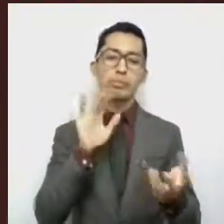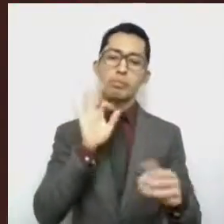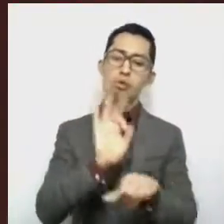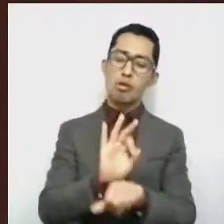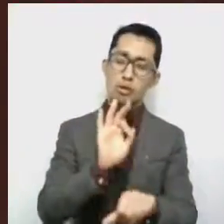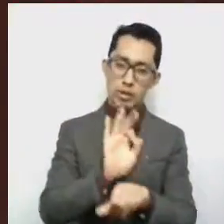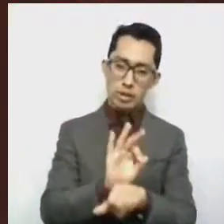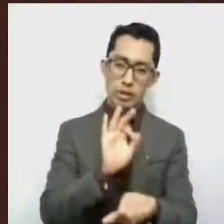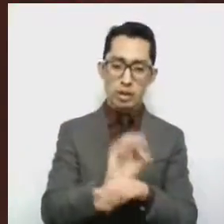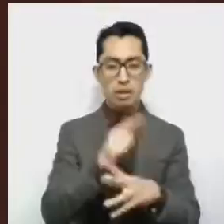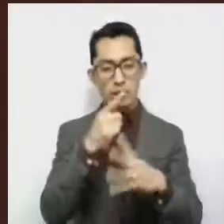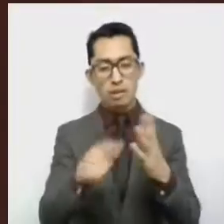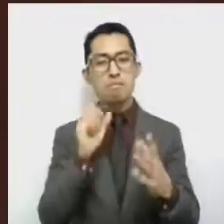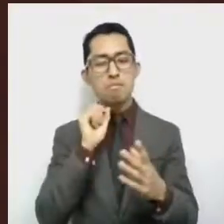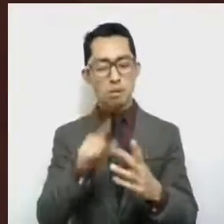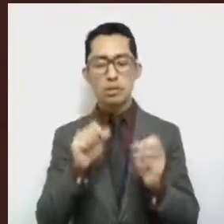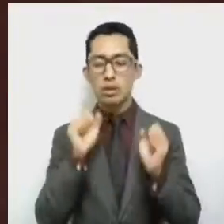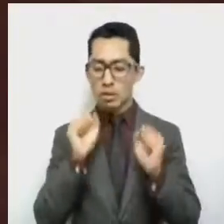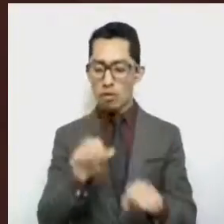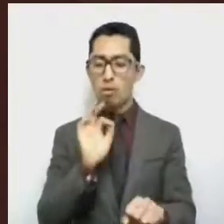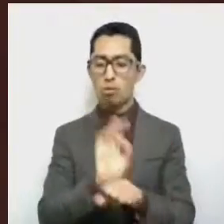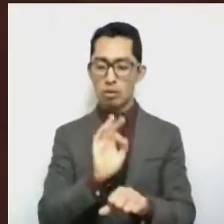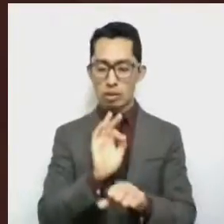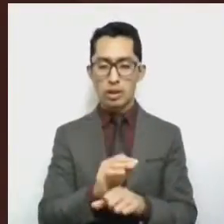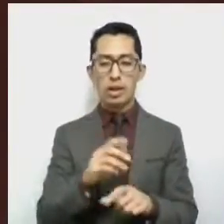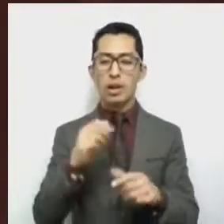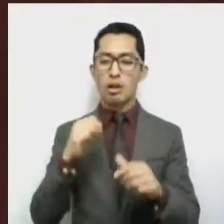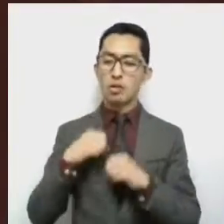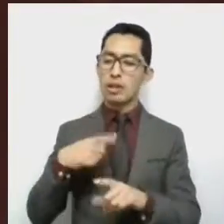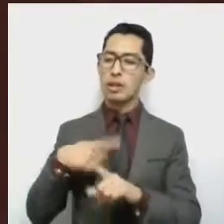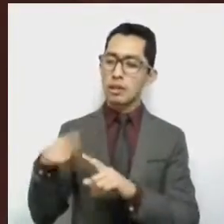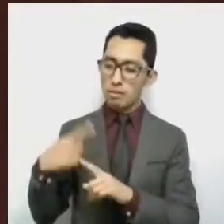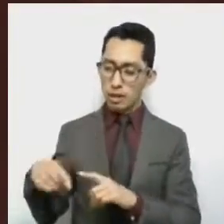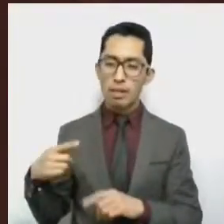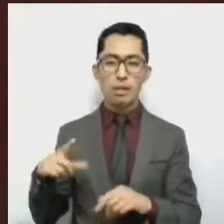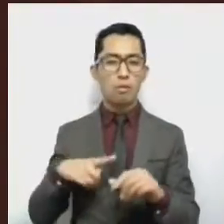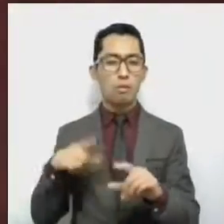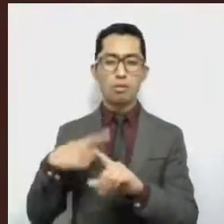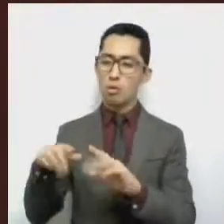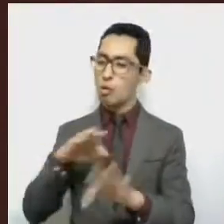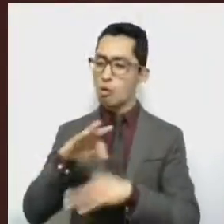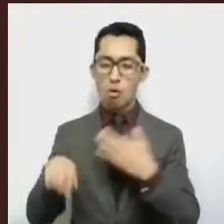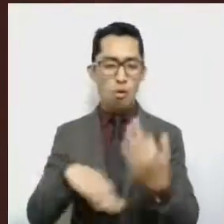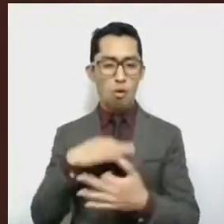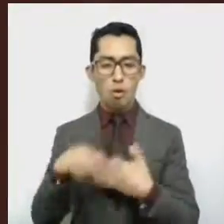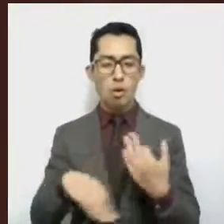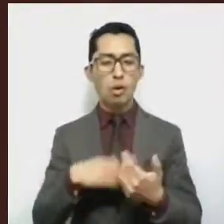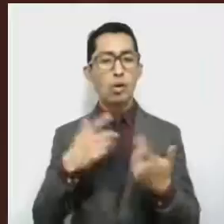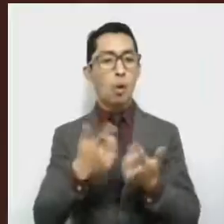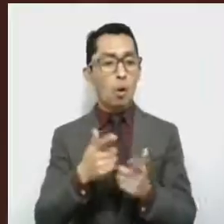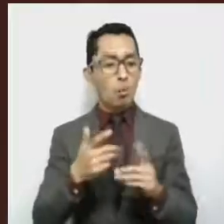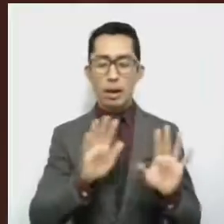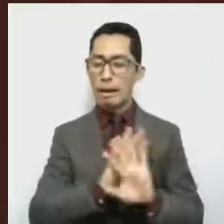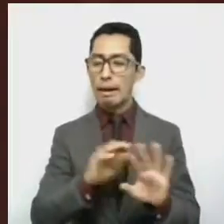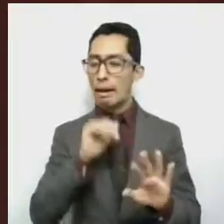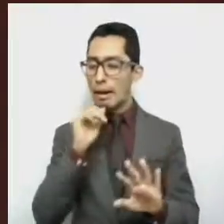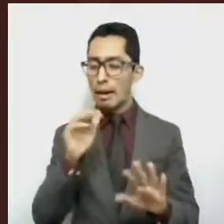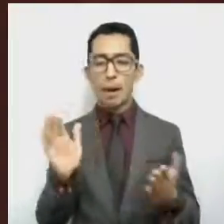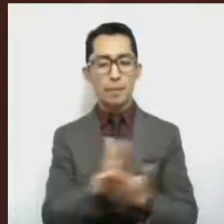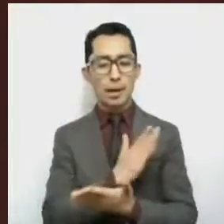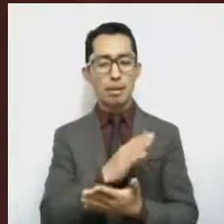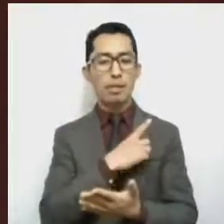y garantizados por las autoridades de los diferentes niveles de gobierno sin distinción alguna. Lo anterior